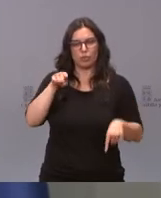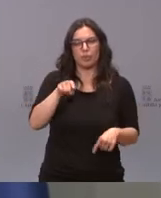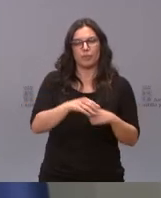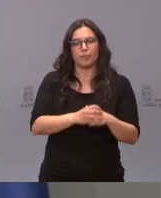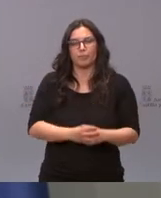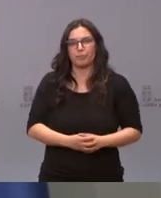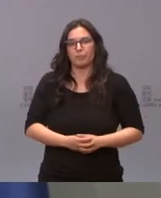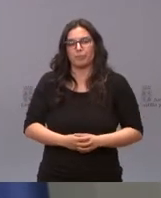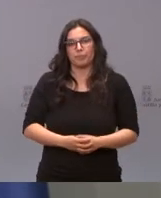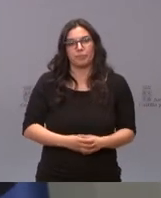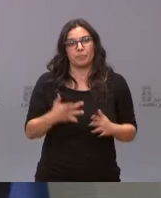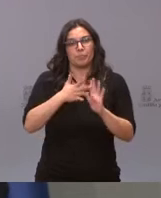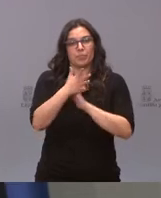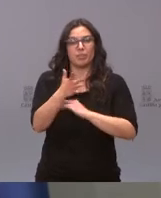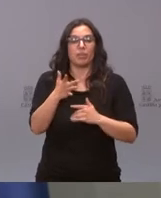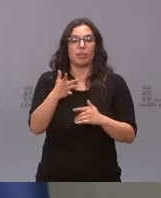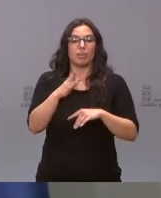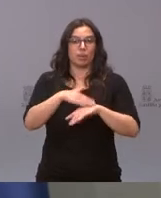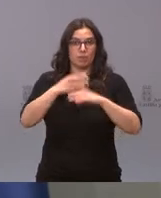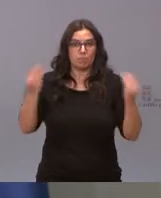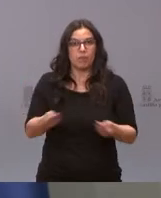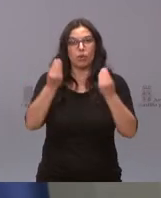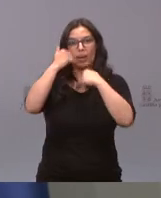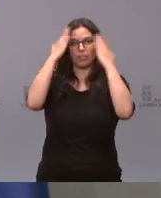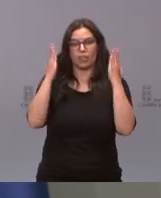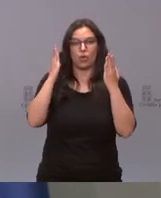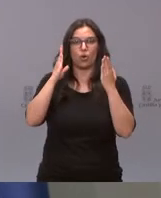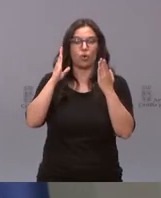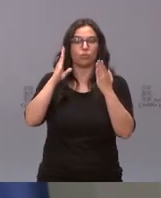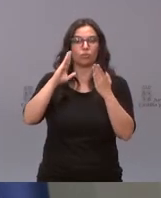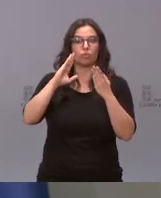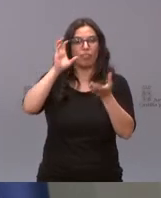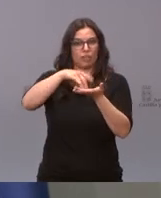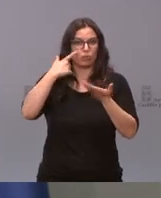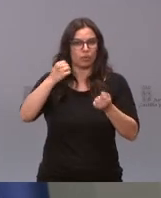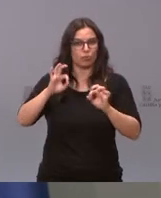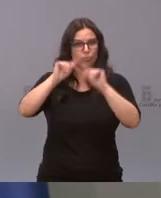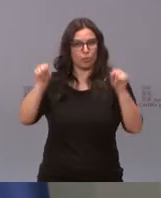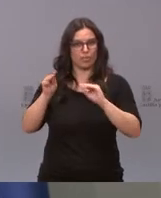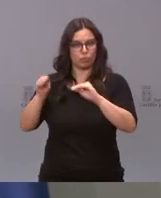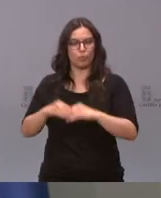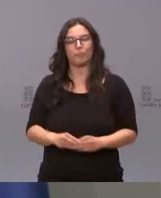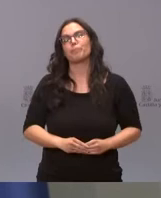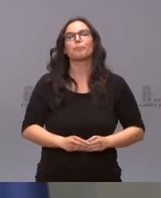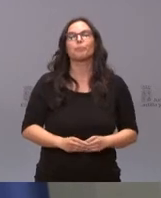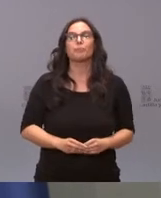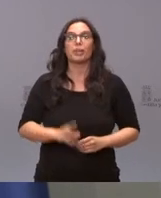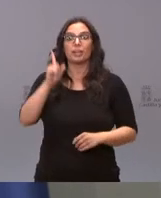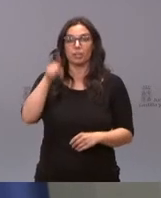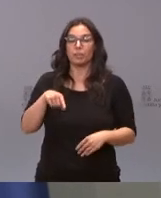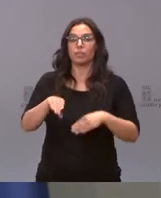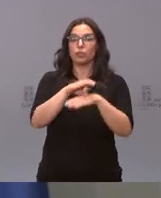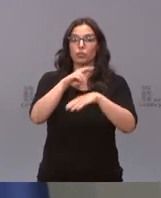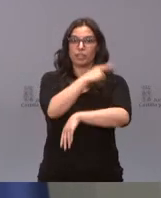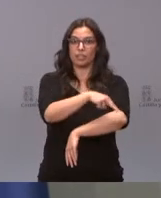contribuye a la mejora de nuestra atención primaria en la provincia. La Junta, también desde la Consejería